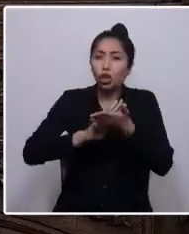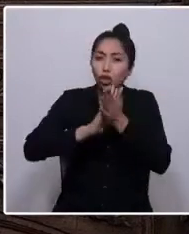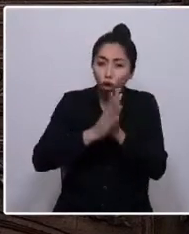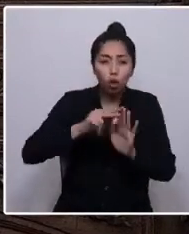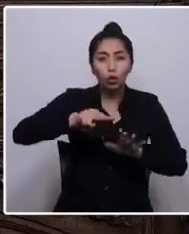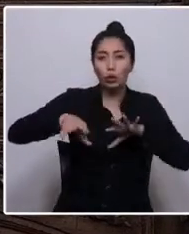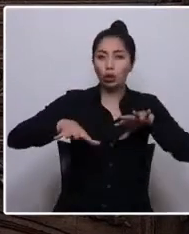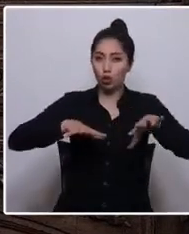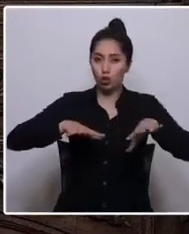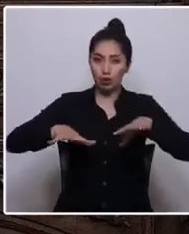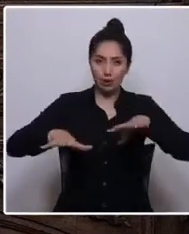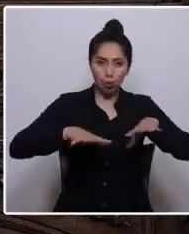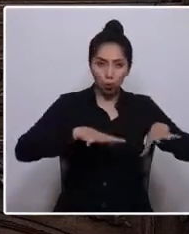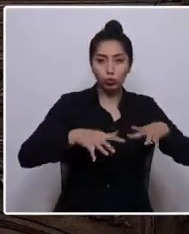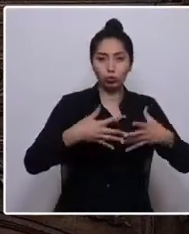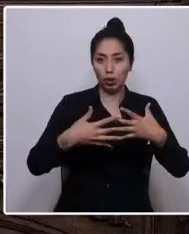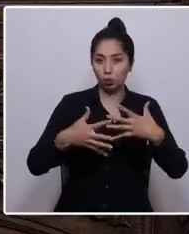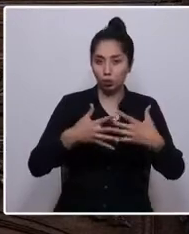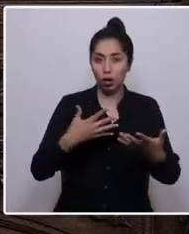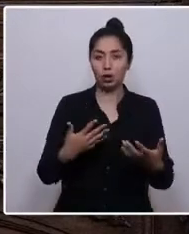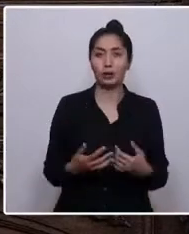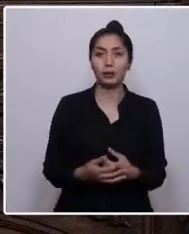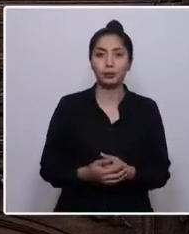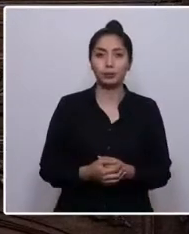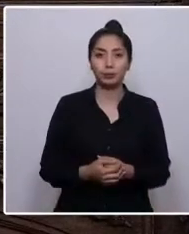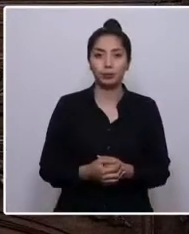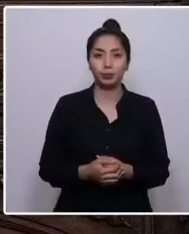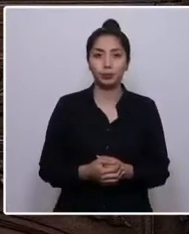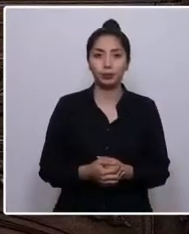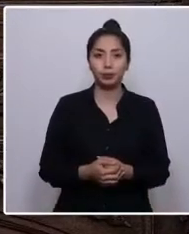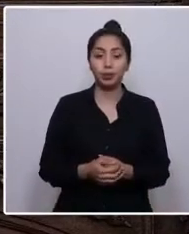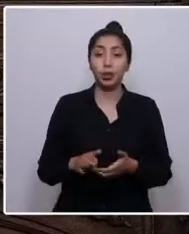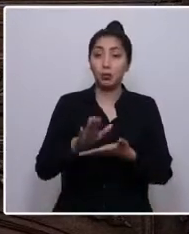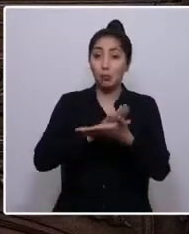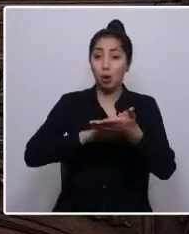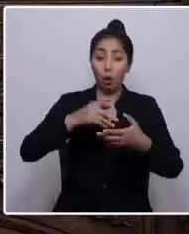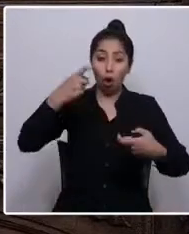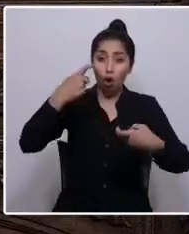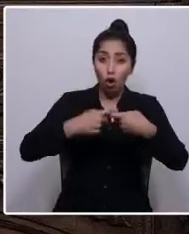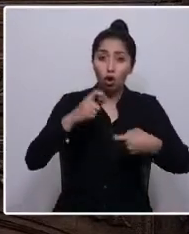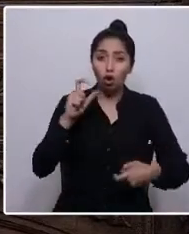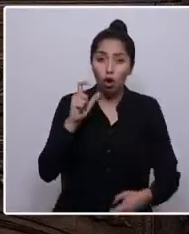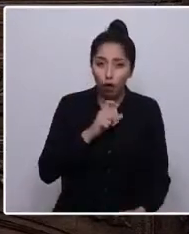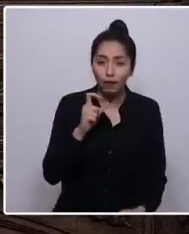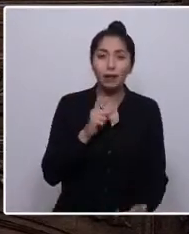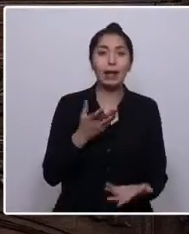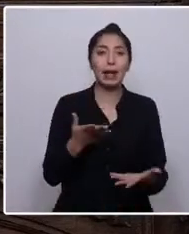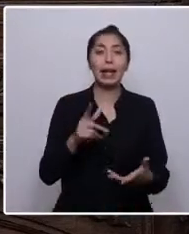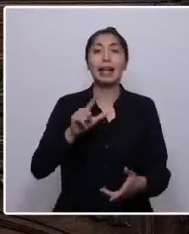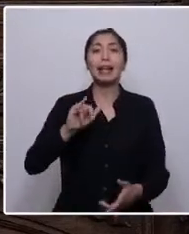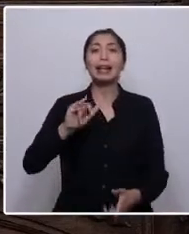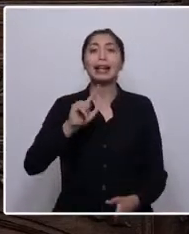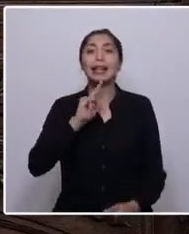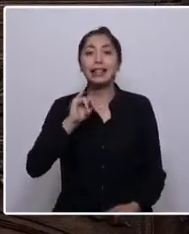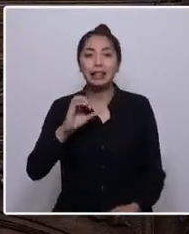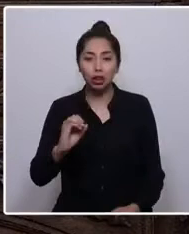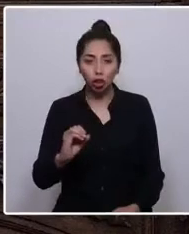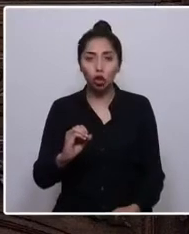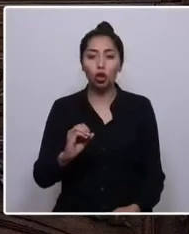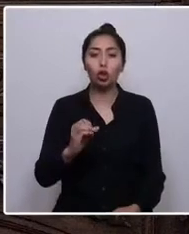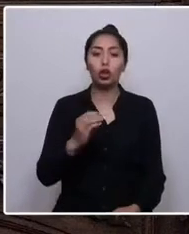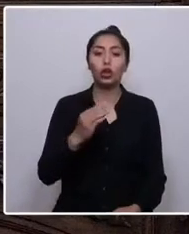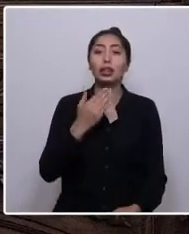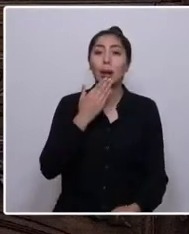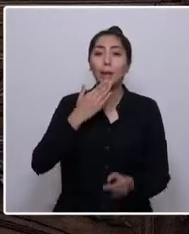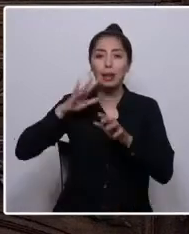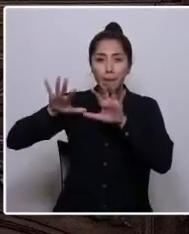naturales, como el cobre, el litio, el mar territorial.